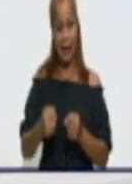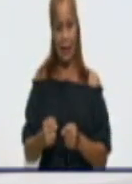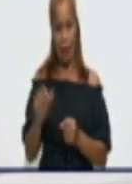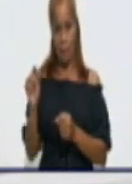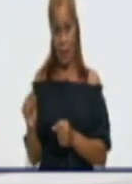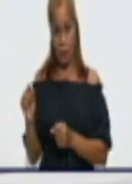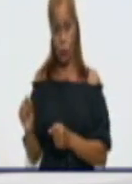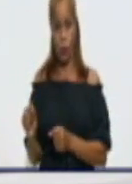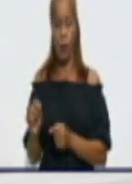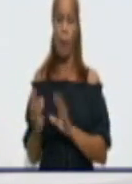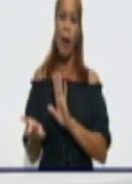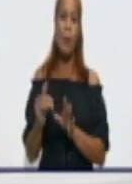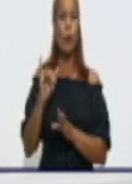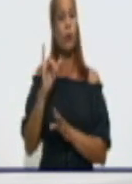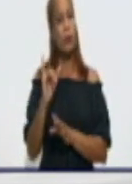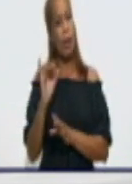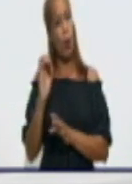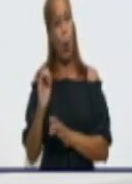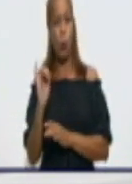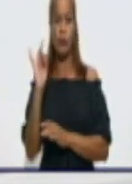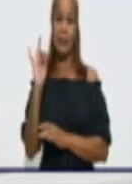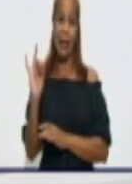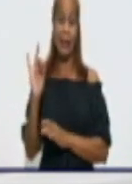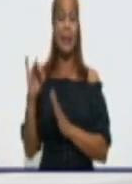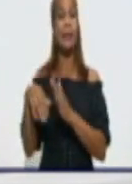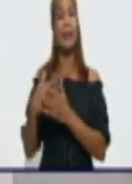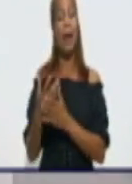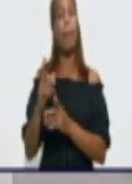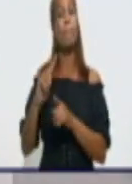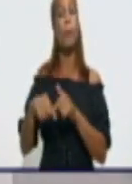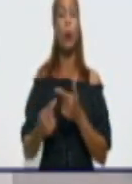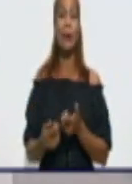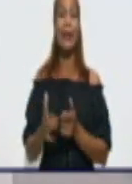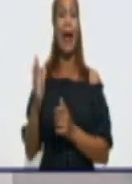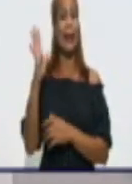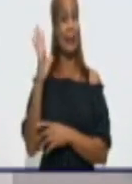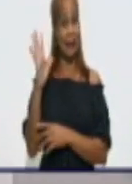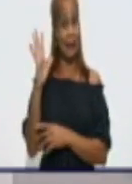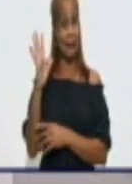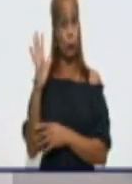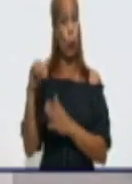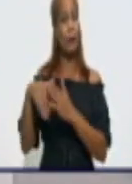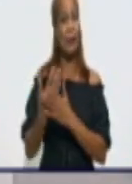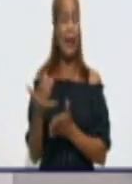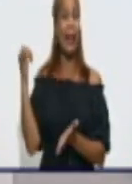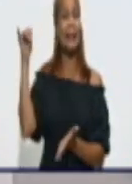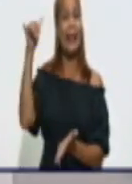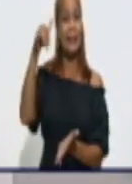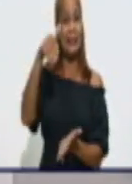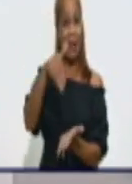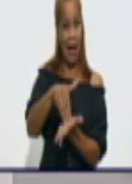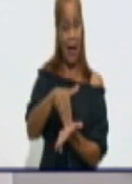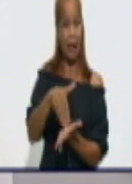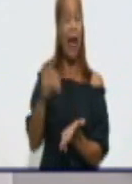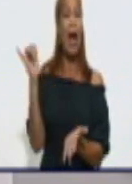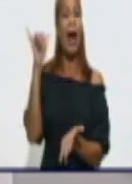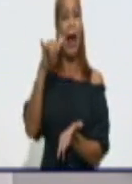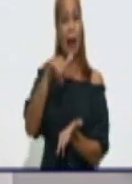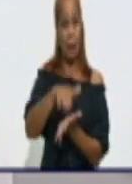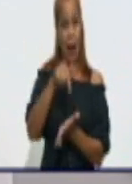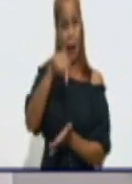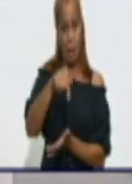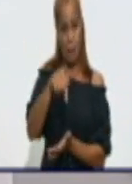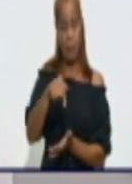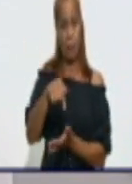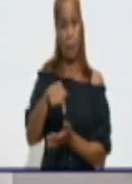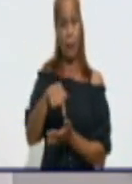es entre 6 y 7 días porque al quinto día de su arribo al país se le hace el PCR y